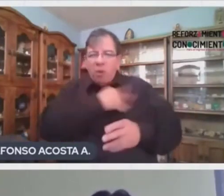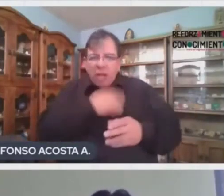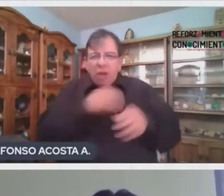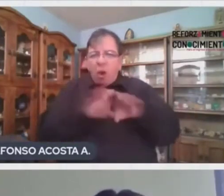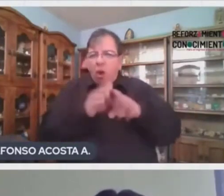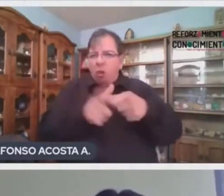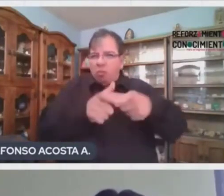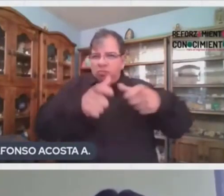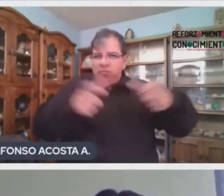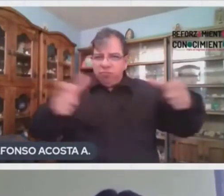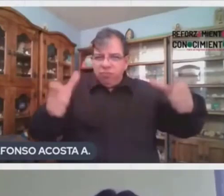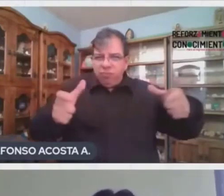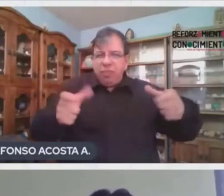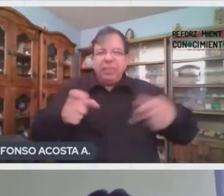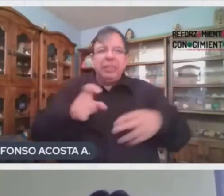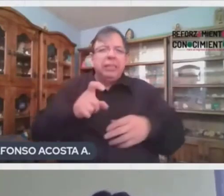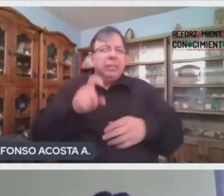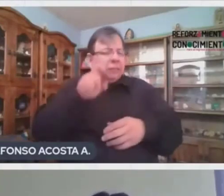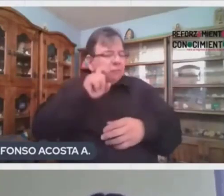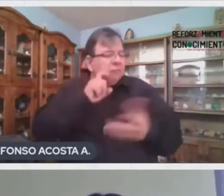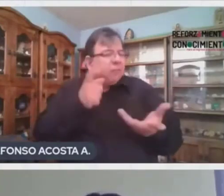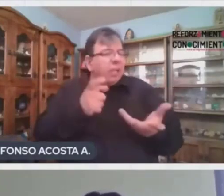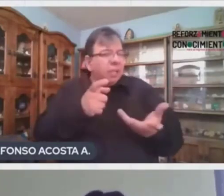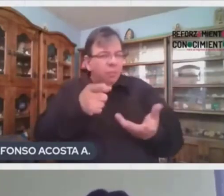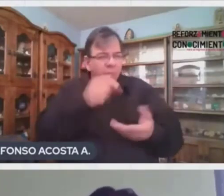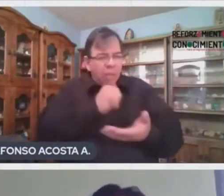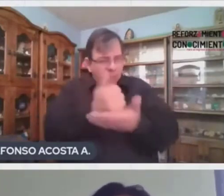¿Puedo ayudarnos, maestra? Claro que sí.